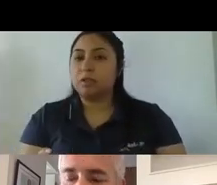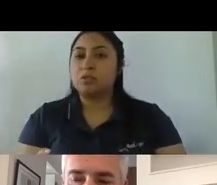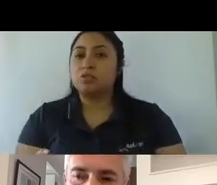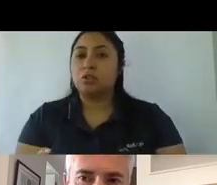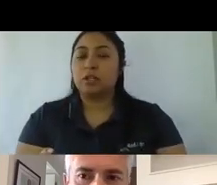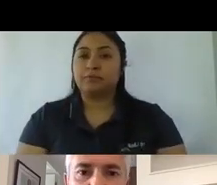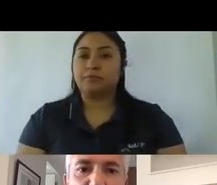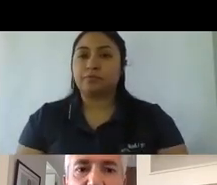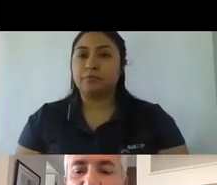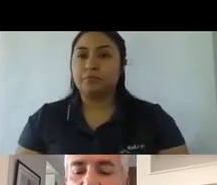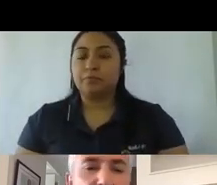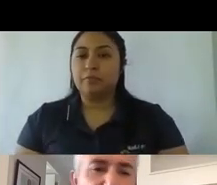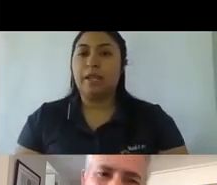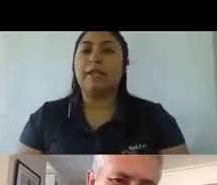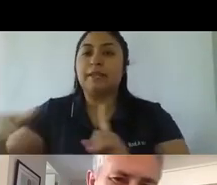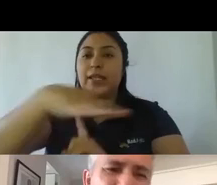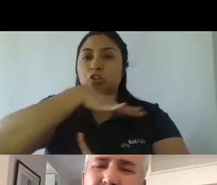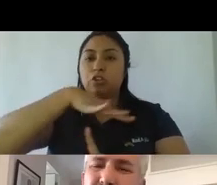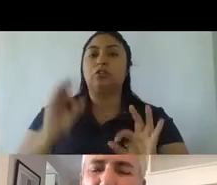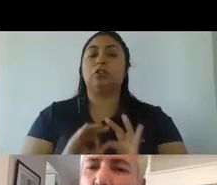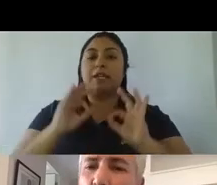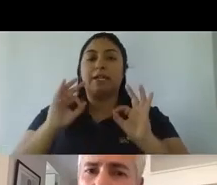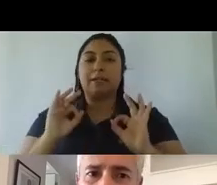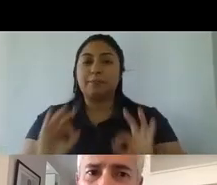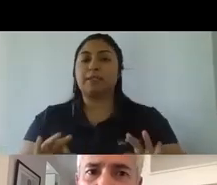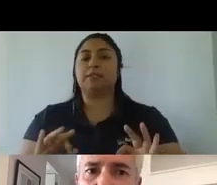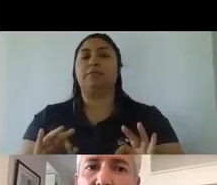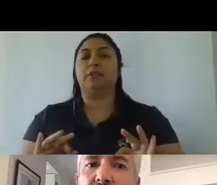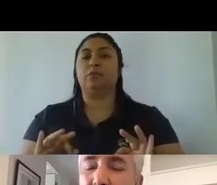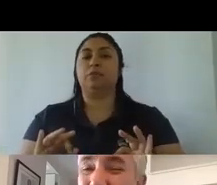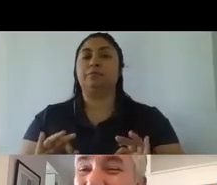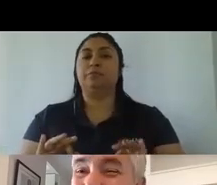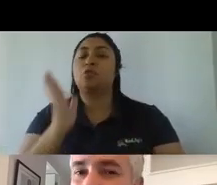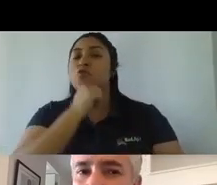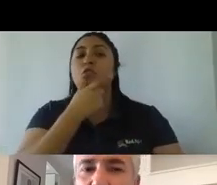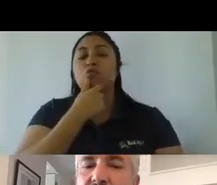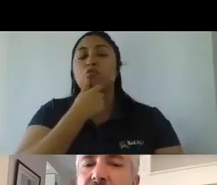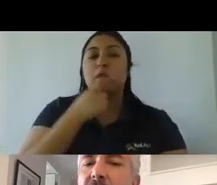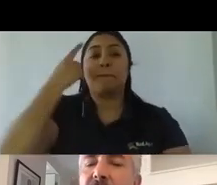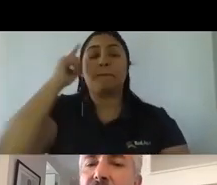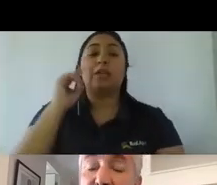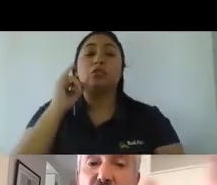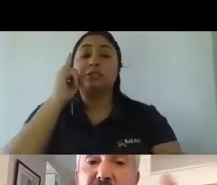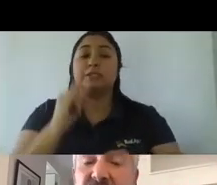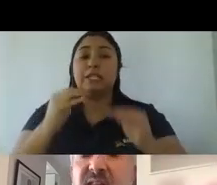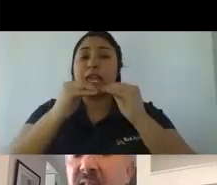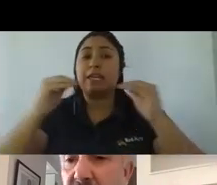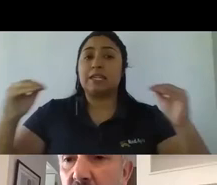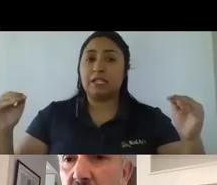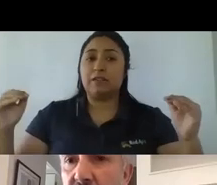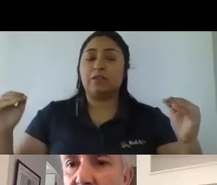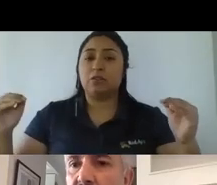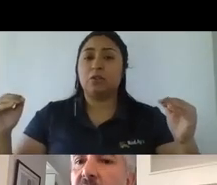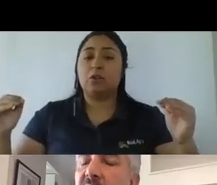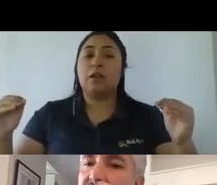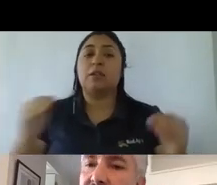espacio en este contexto bien específico de eso ninguna duda está perfecto pero ese equilibrio entre performance y branding si